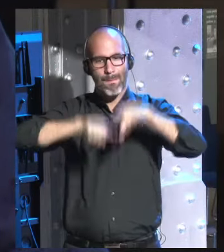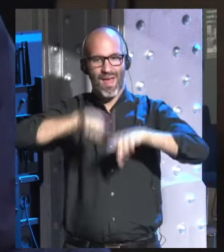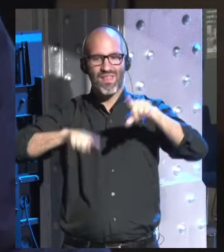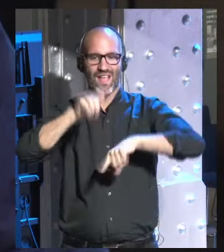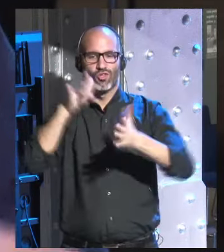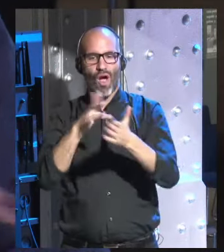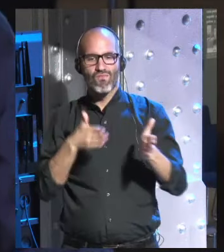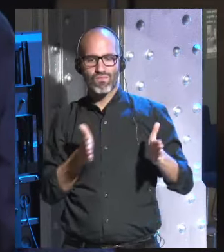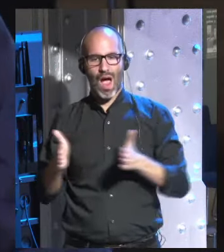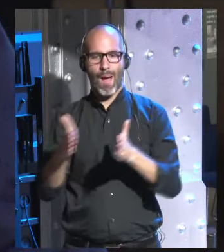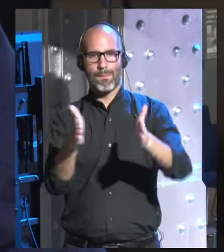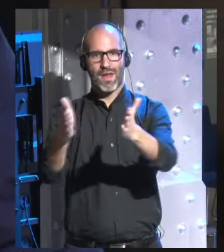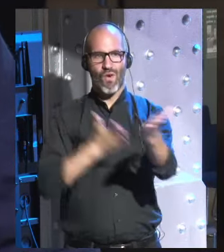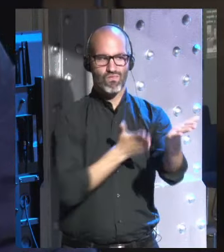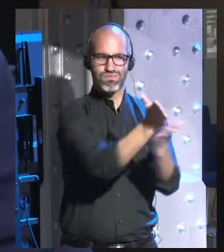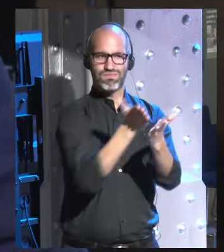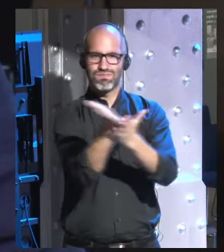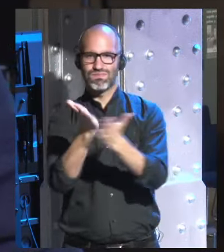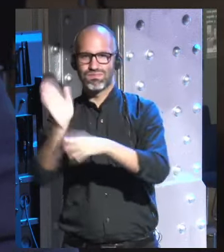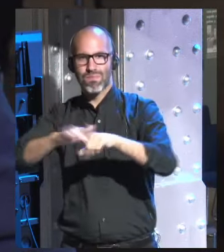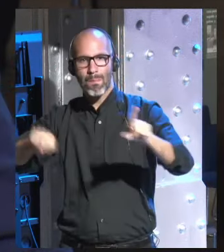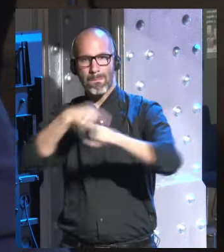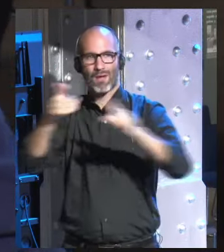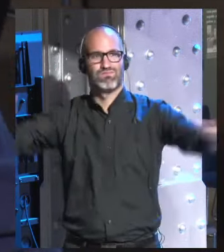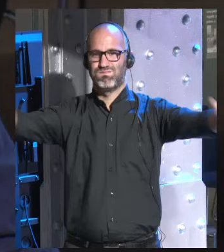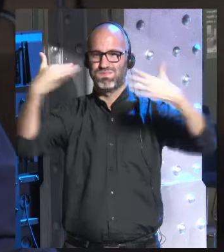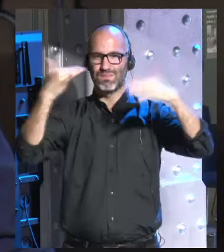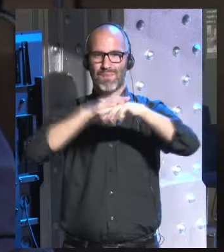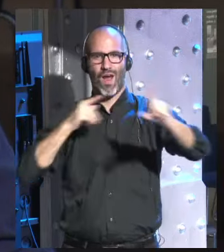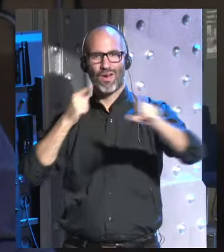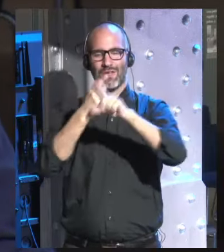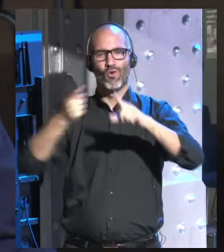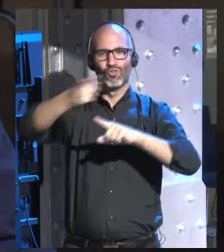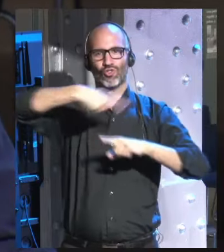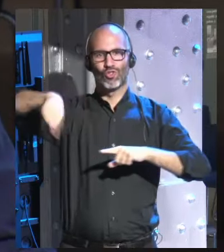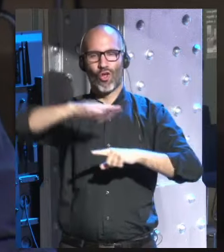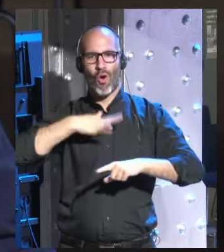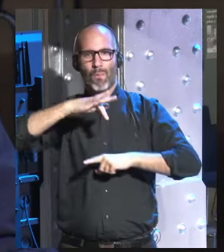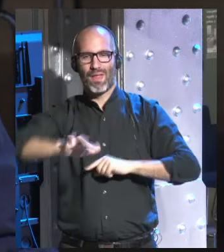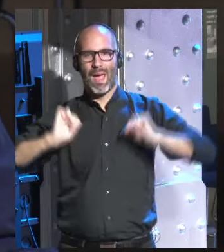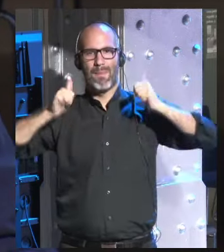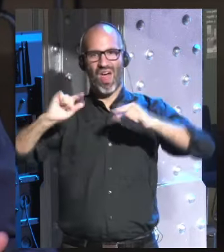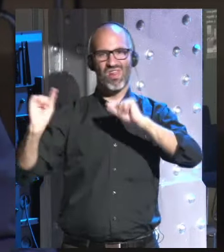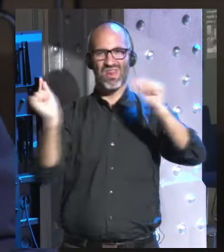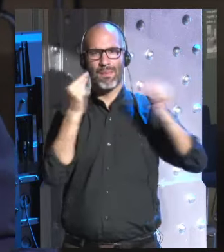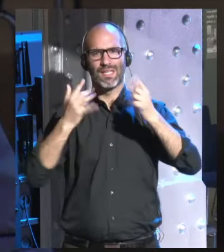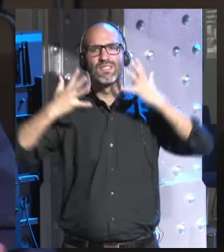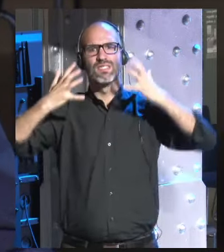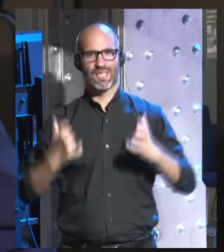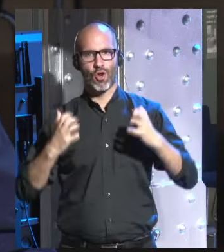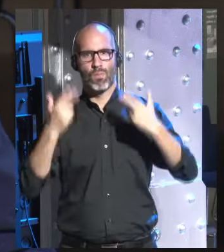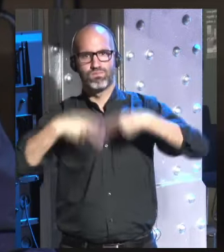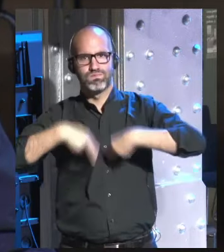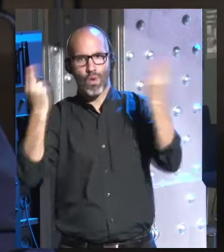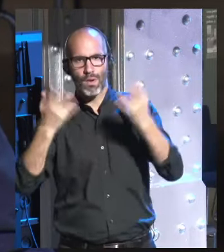procesos y llamar la atención del público sobre estas cuestiones de manera que comencemos un debate serio en